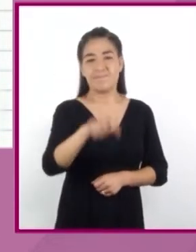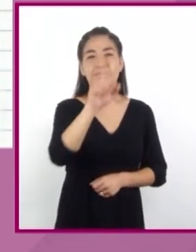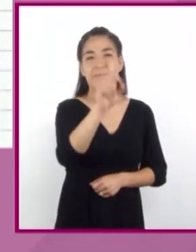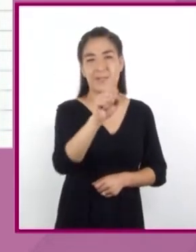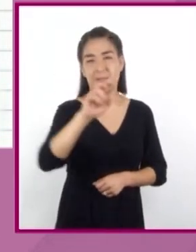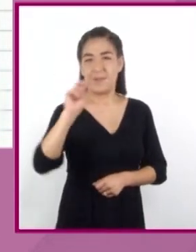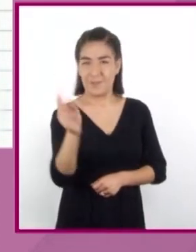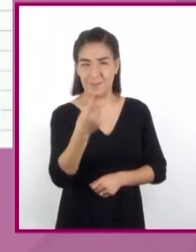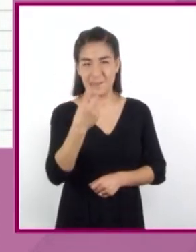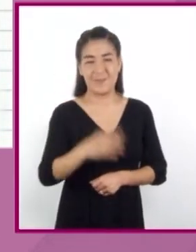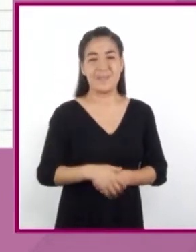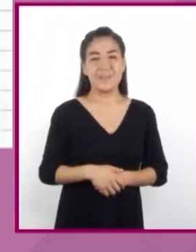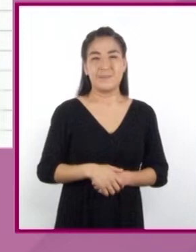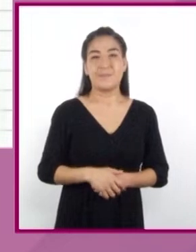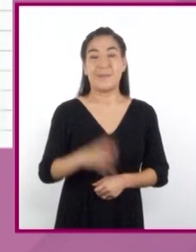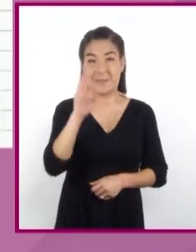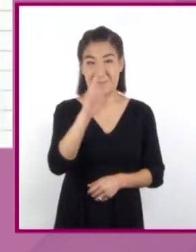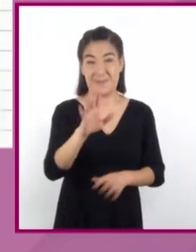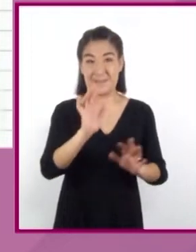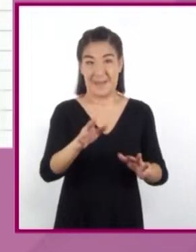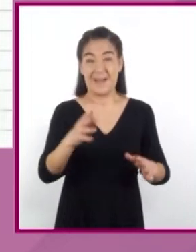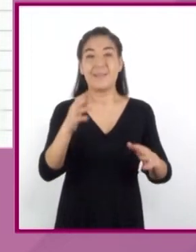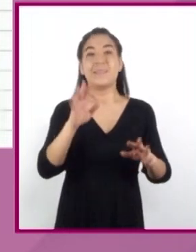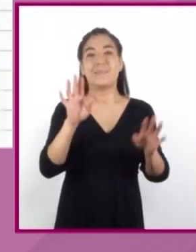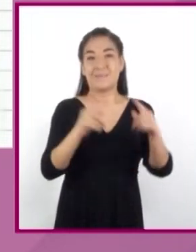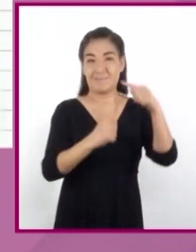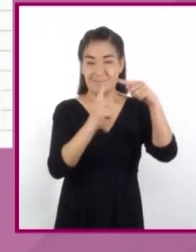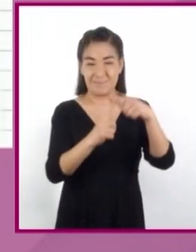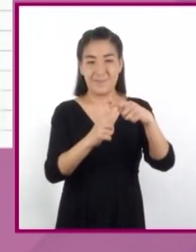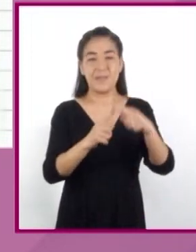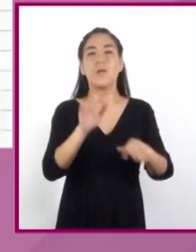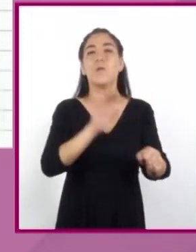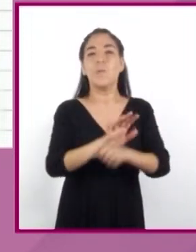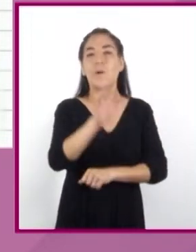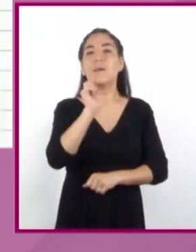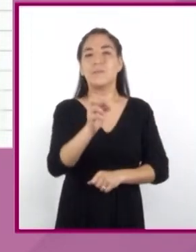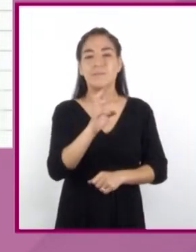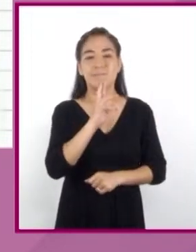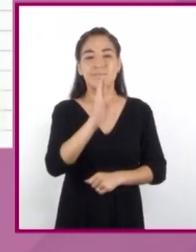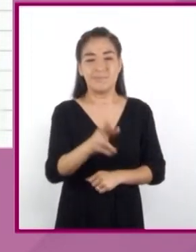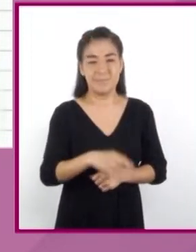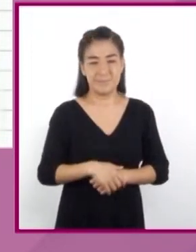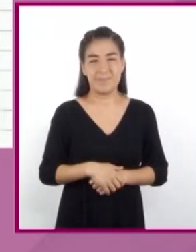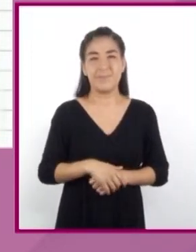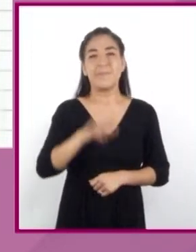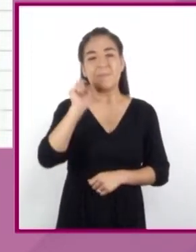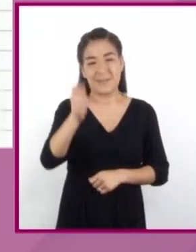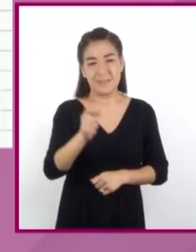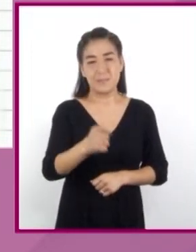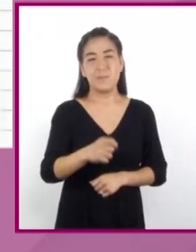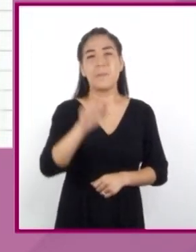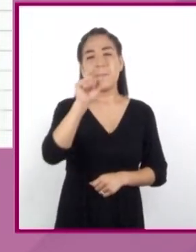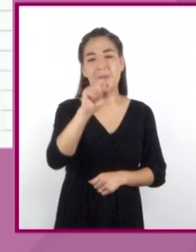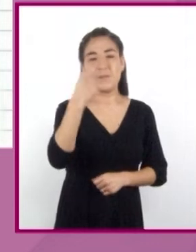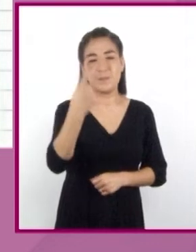Al efectuar la división, encontramos que la constante de proporcionalidad es igual a 21.43.